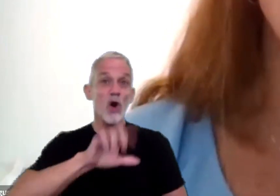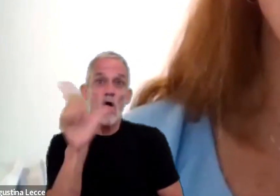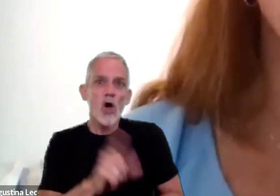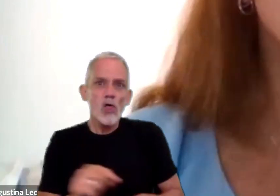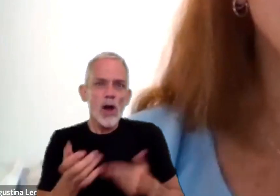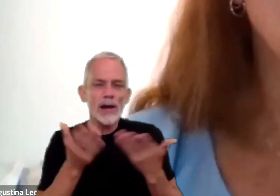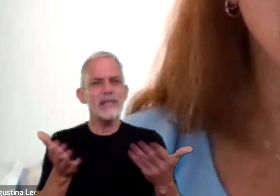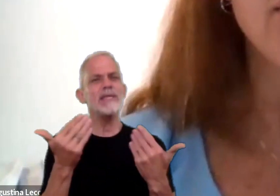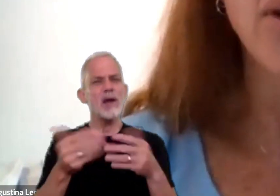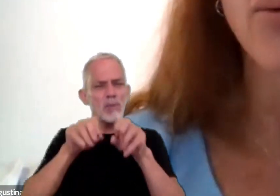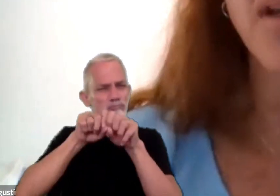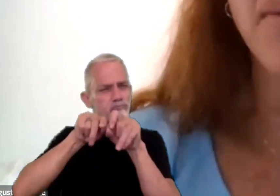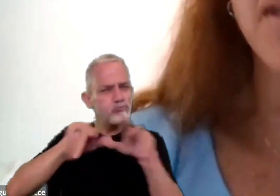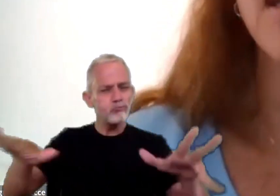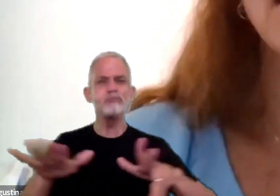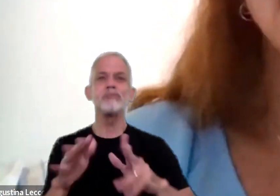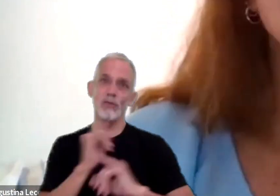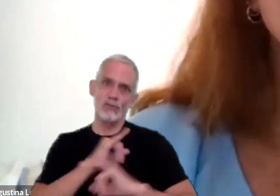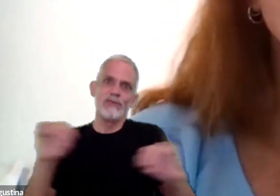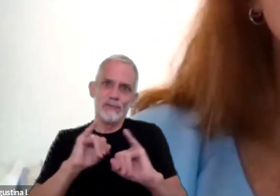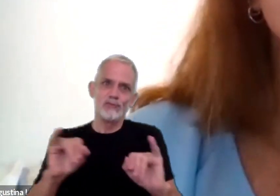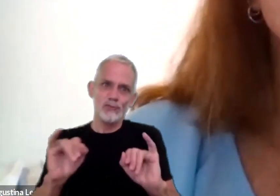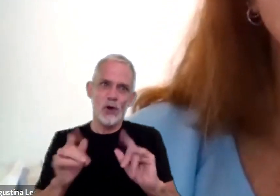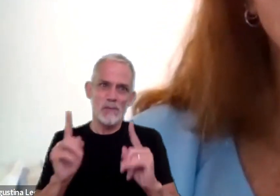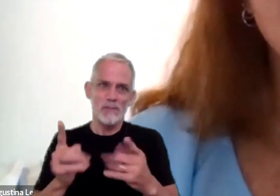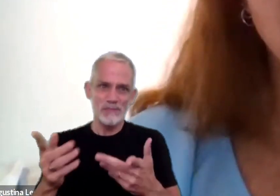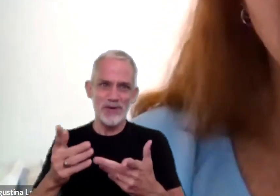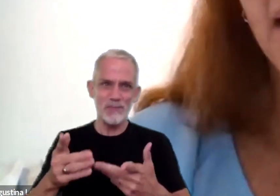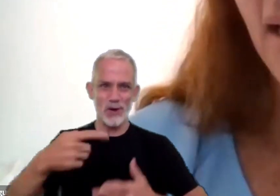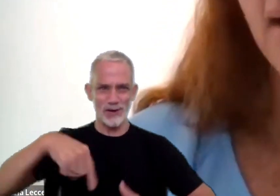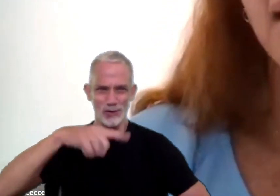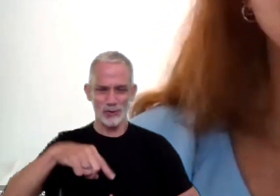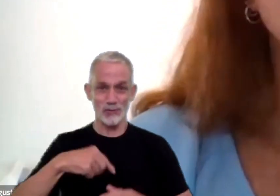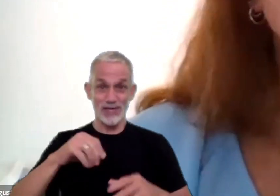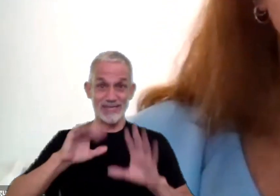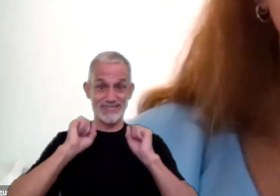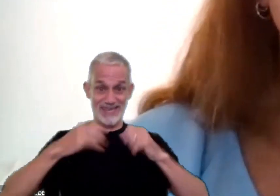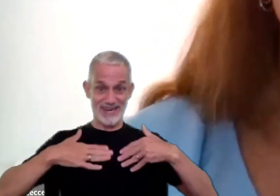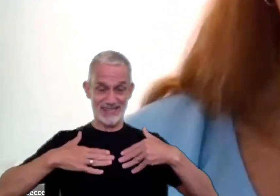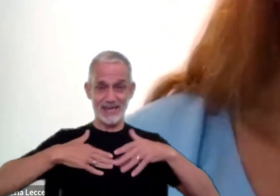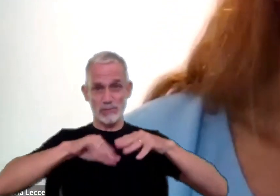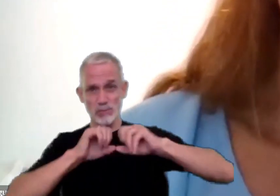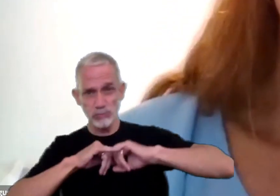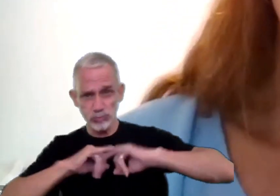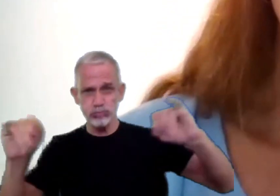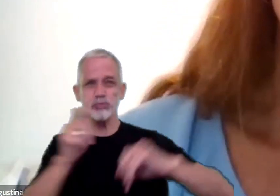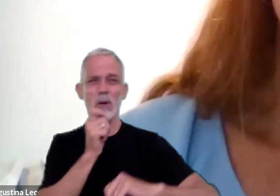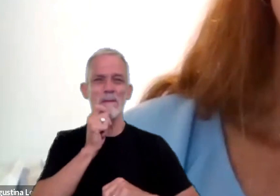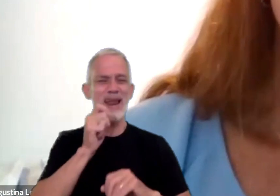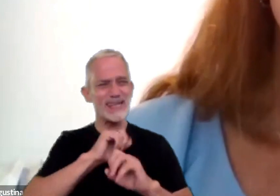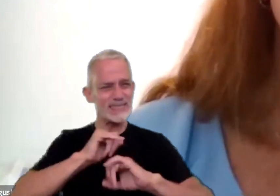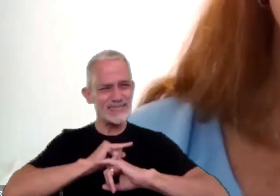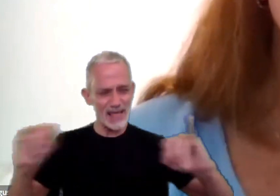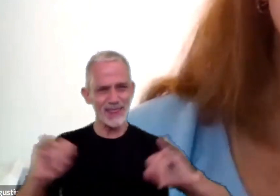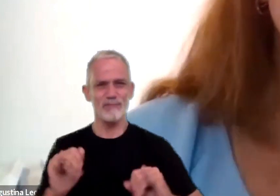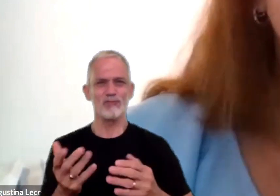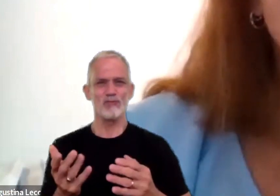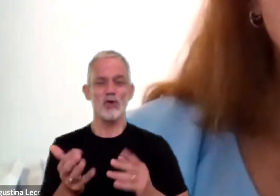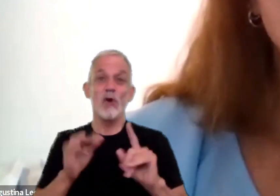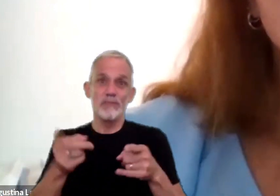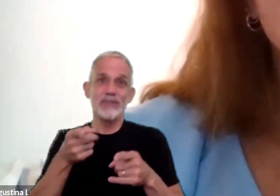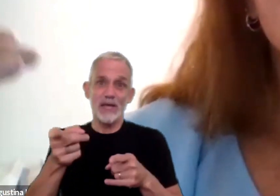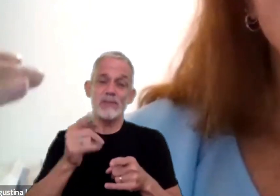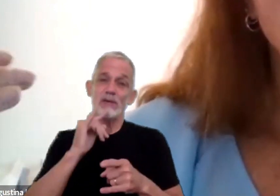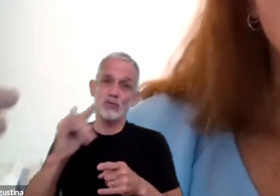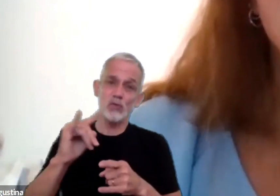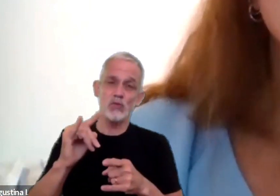pueda llegar, aparte de la difusión justamente que les hacemos desde la Secretaría, desde la Secretaría de Prensa, también que hacen